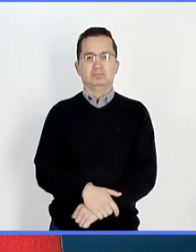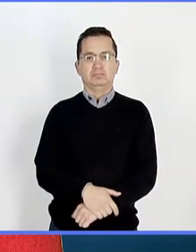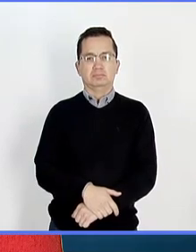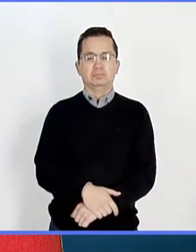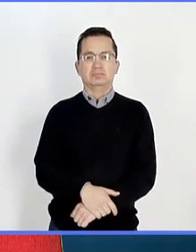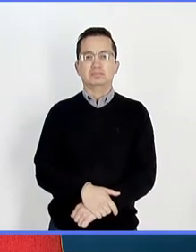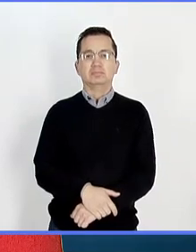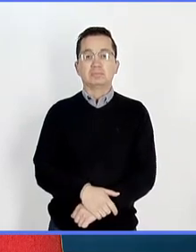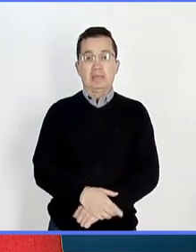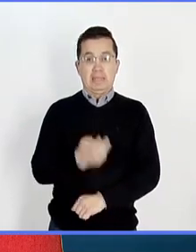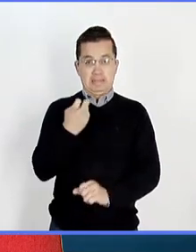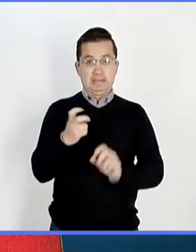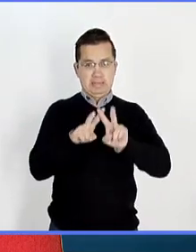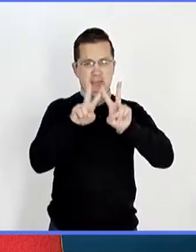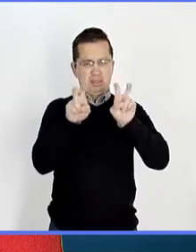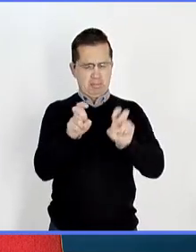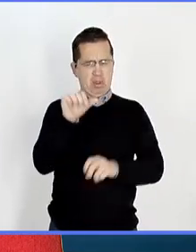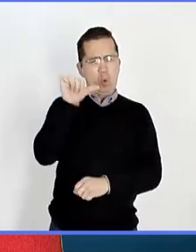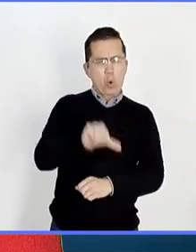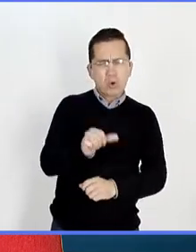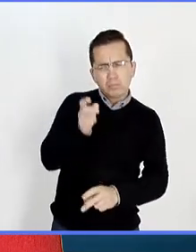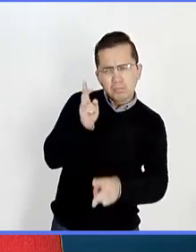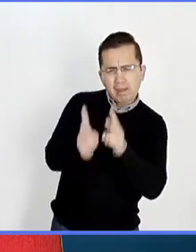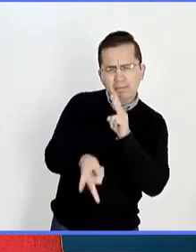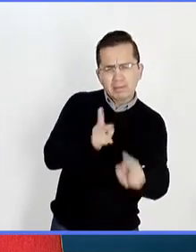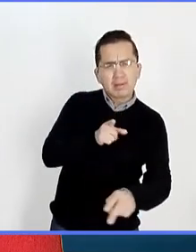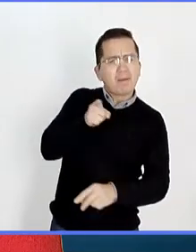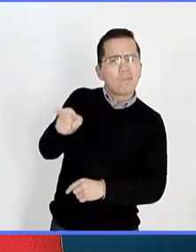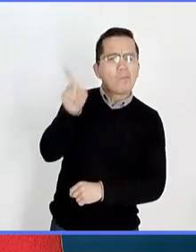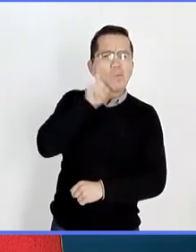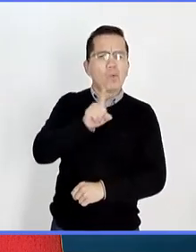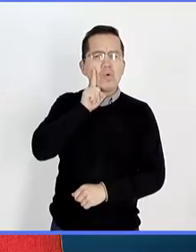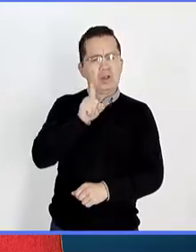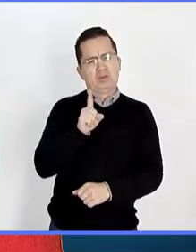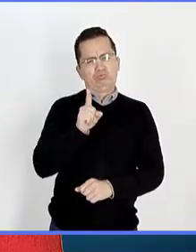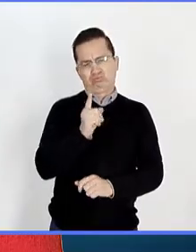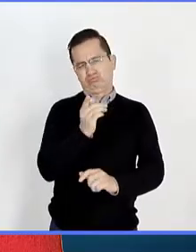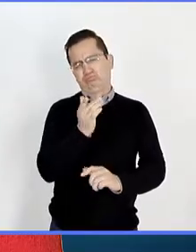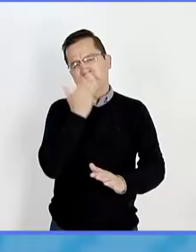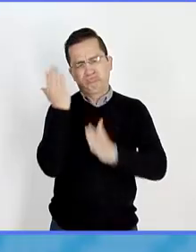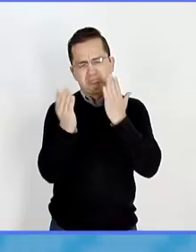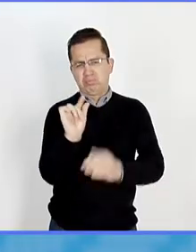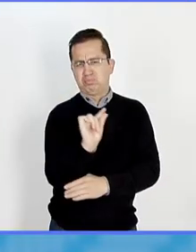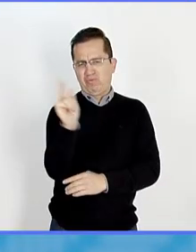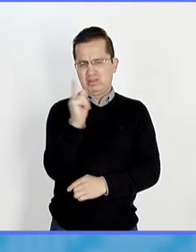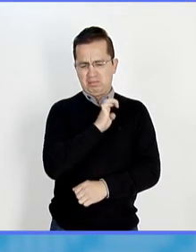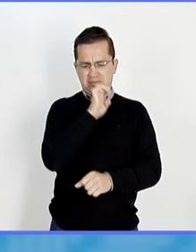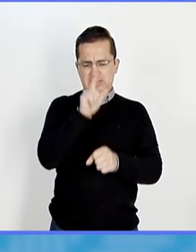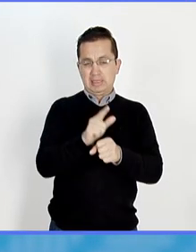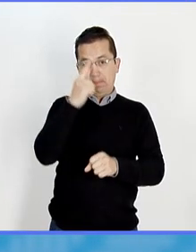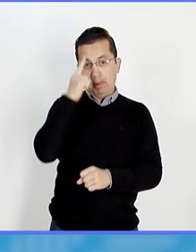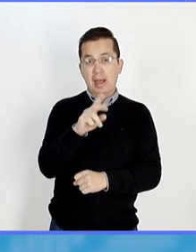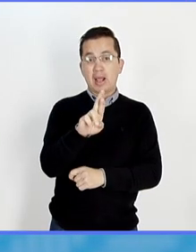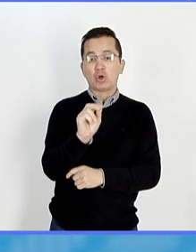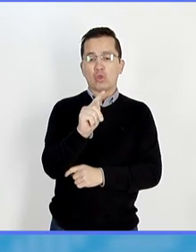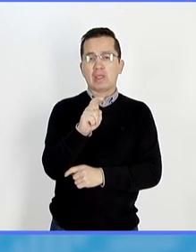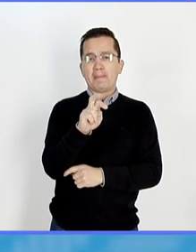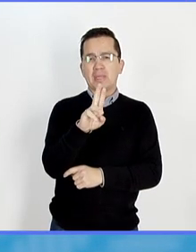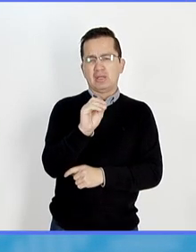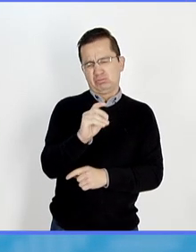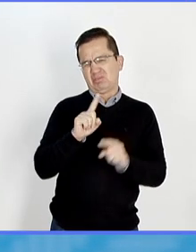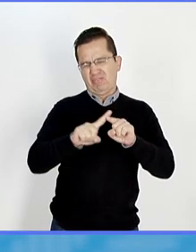Y para hablar de este tema nos acompaña la especialista en virología y en rotavirus, quien ha estudiado la forma en la que